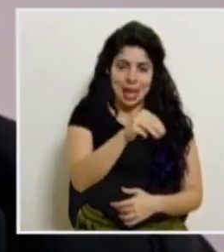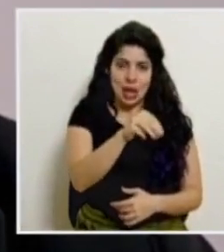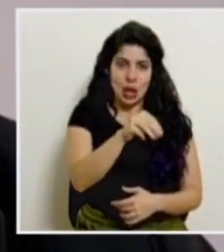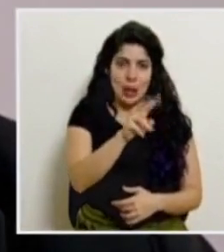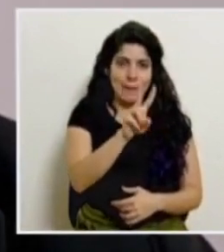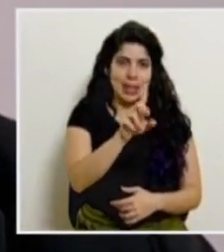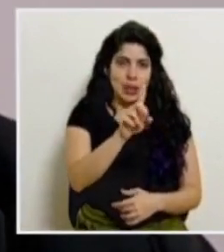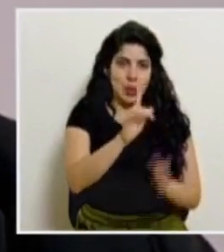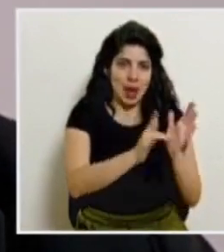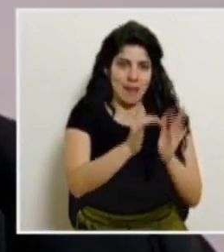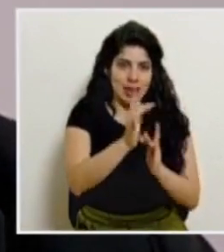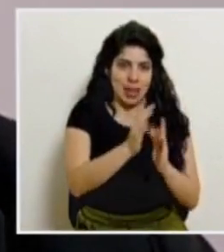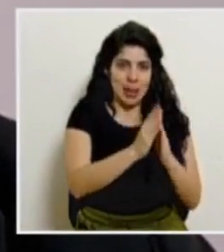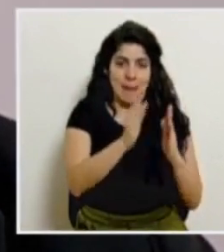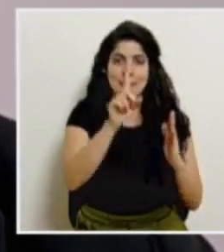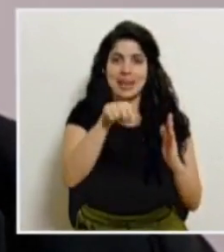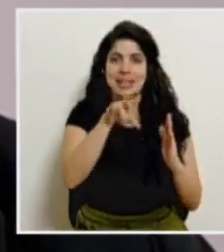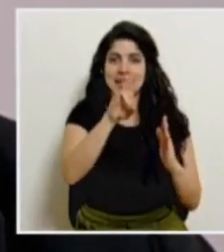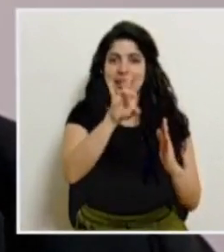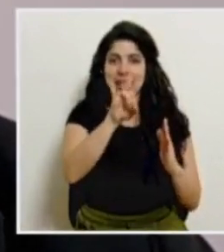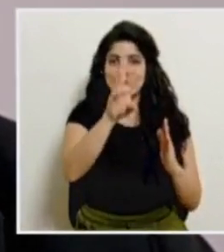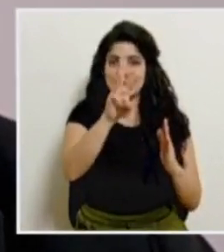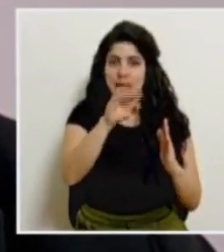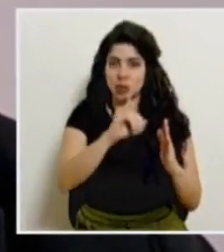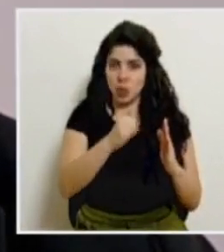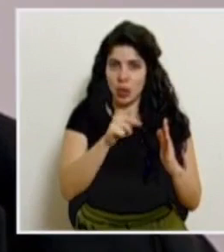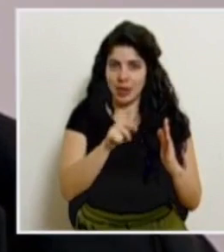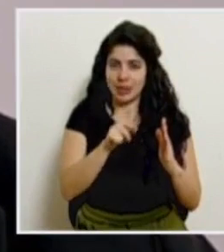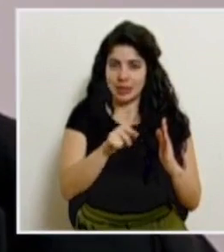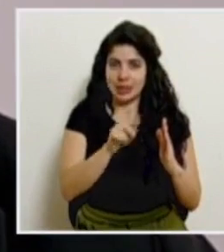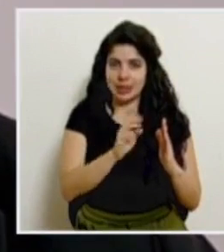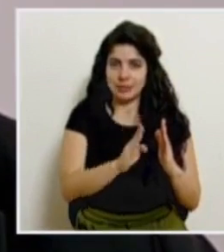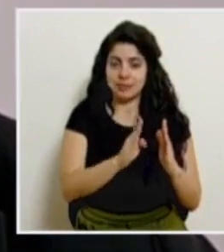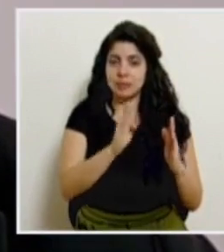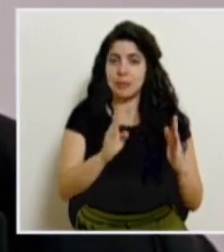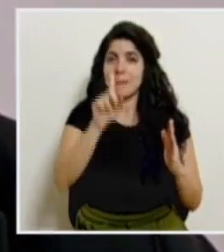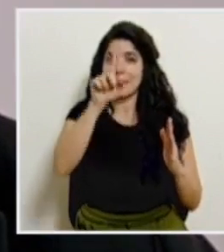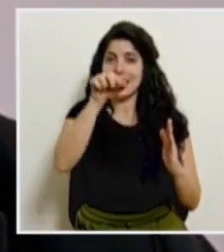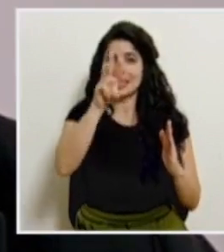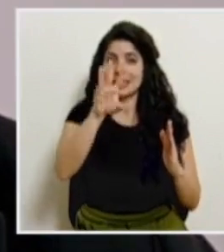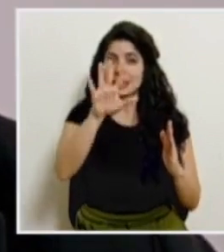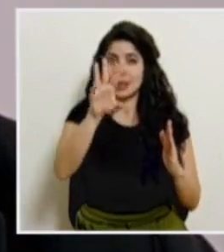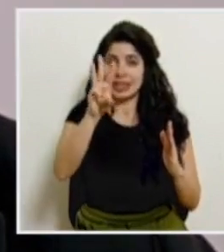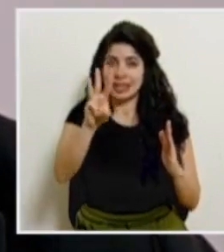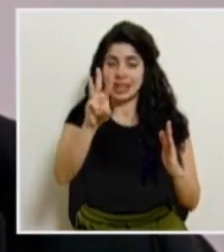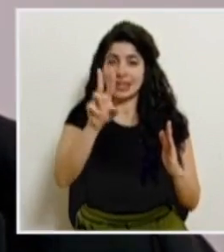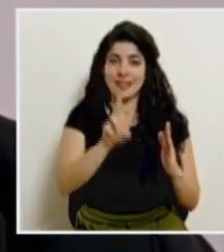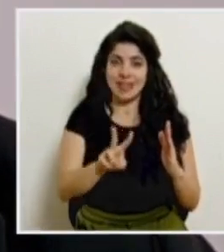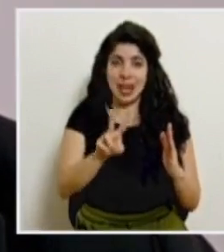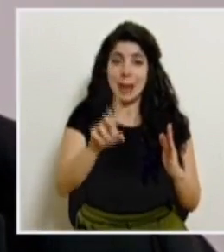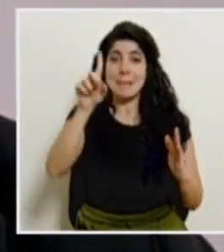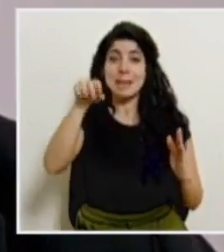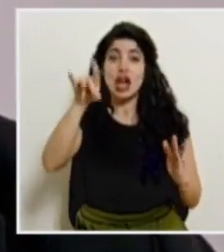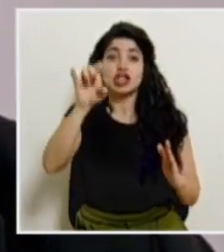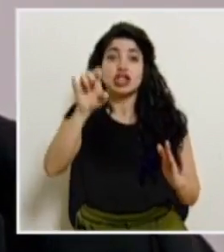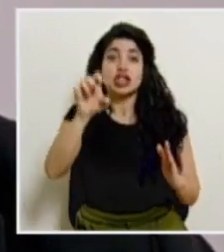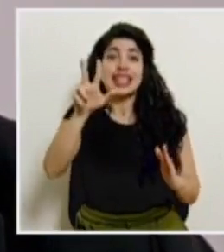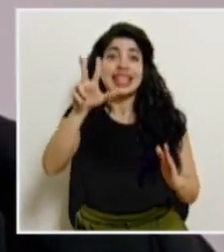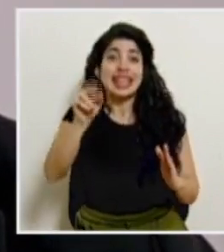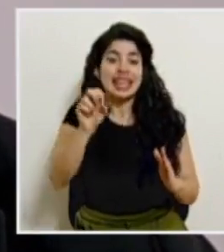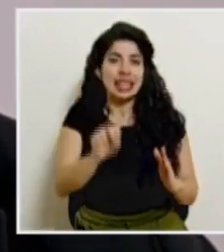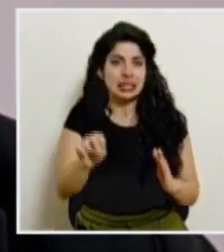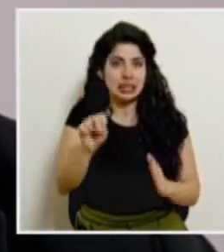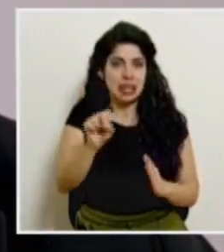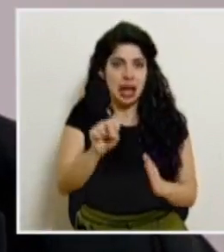21 de abril 1776 el jueves 1656 el viernes 1830 el